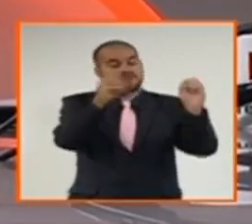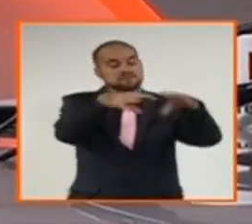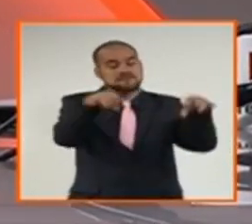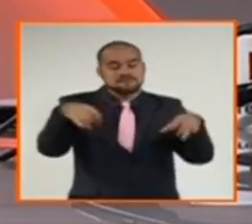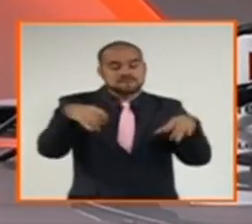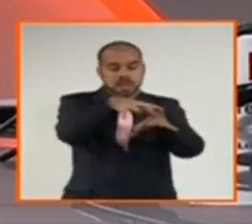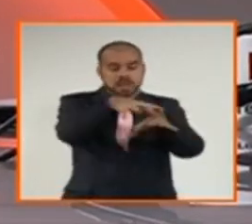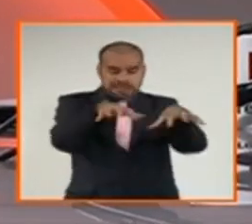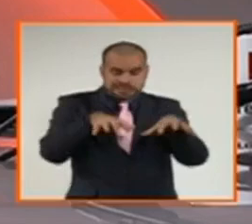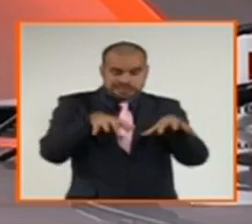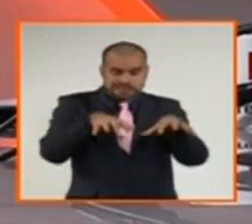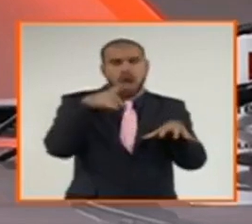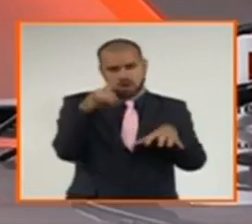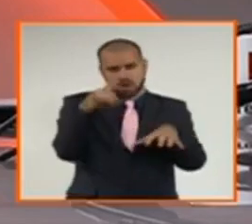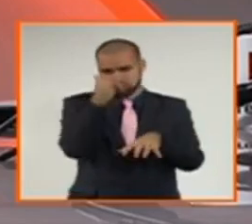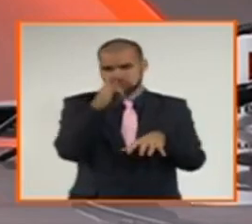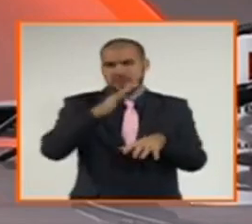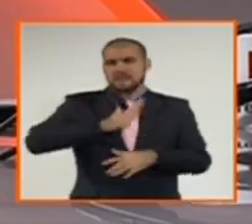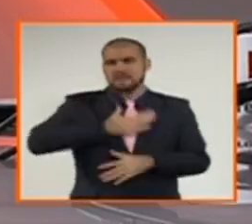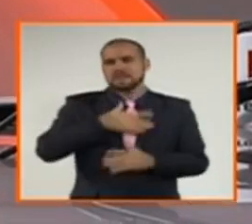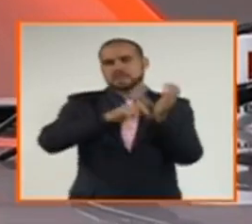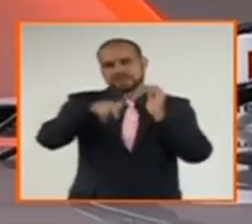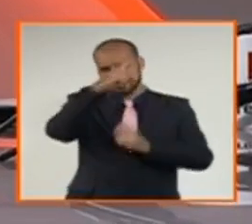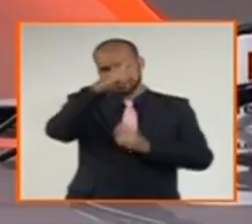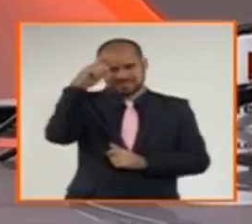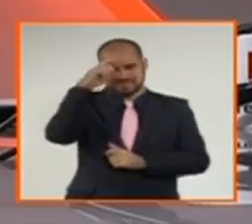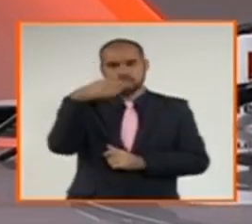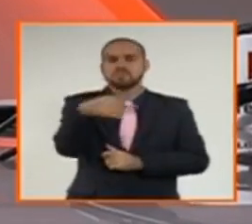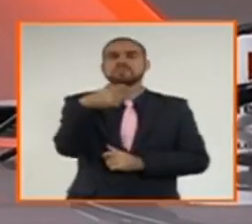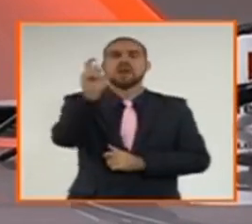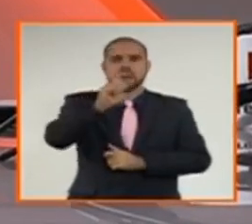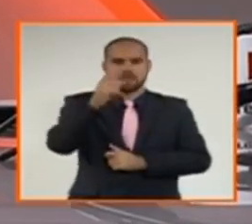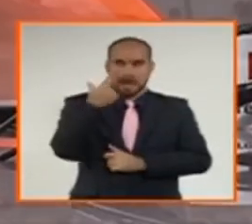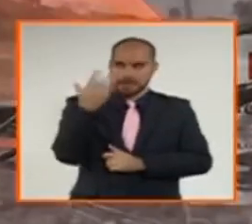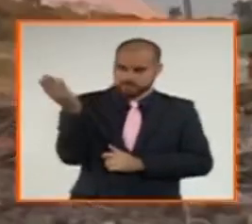reportaje de Santiespíritu en Cabaiguan, donde hay experiencia sobre este tema.